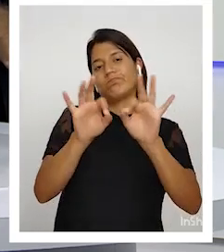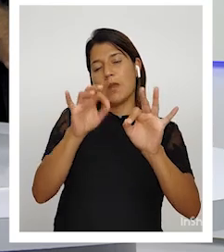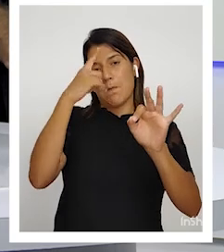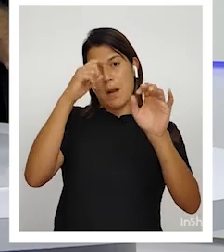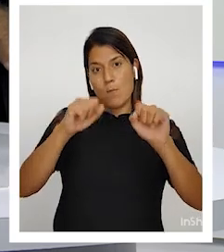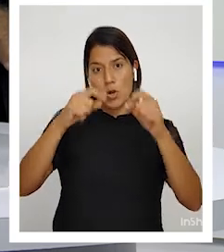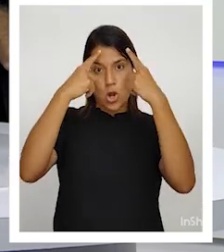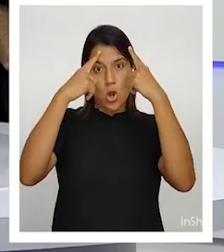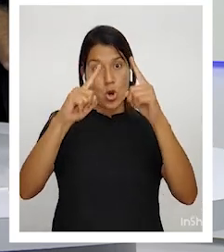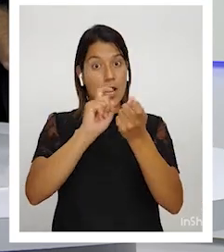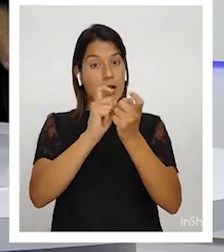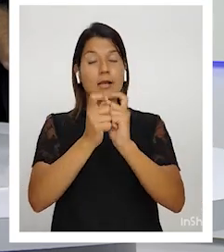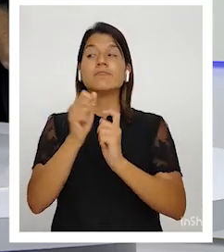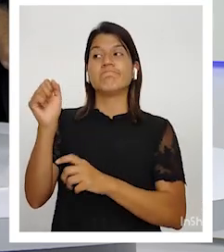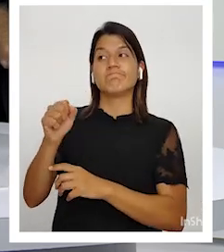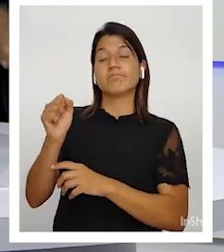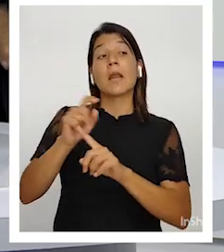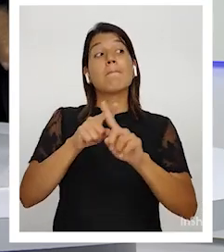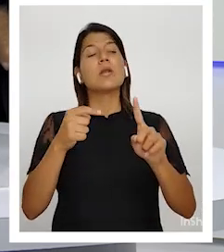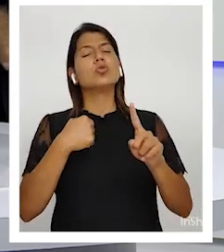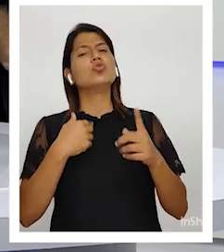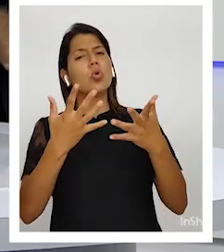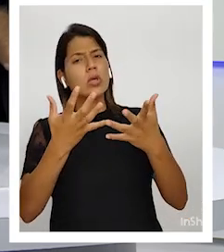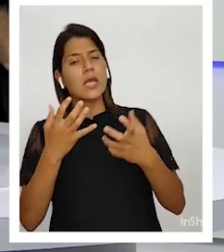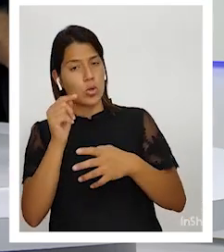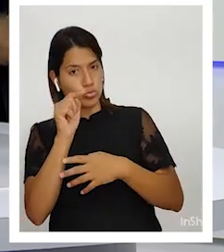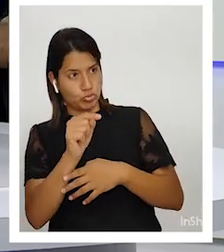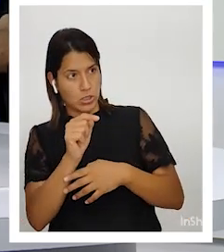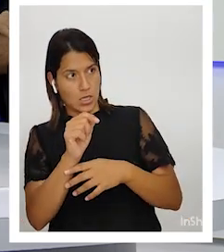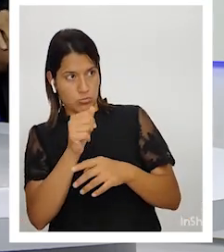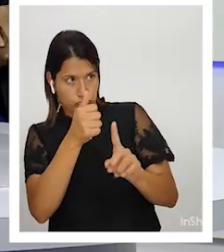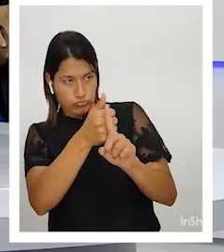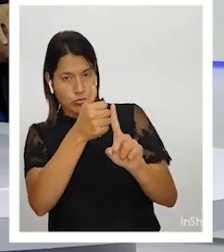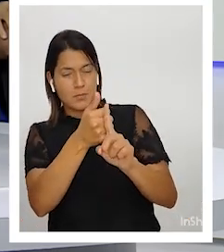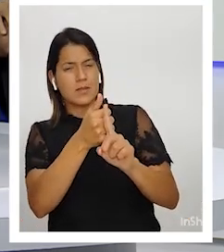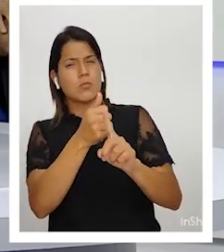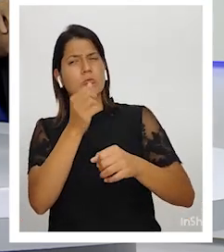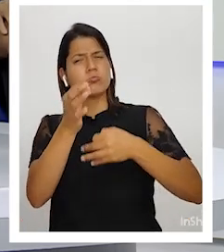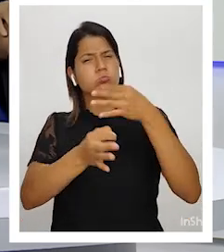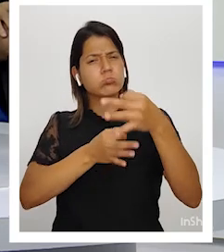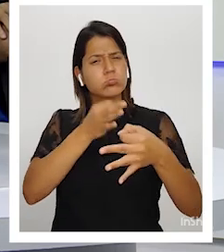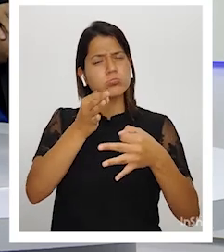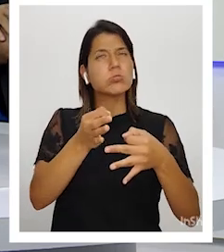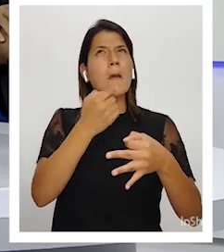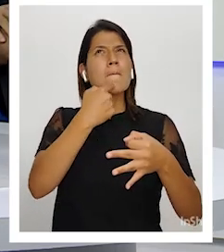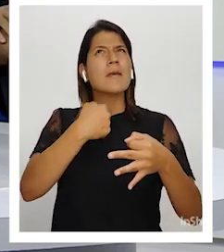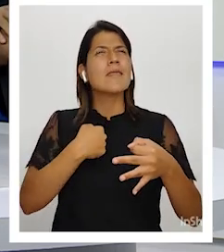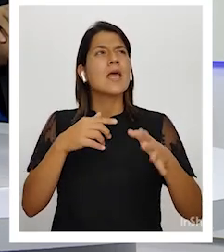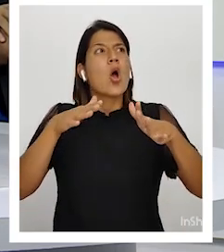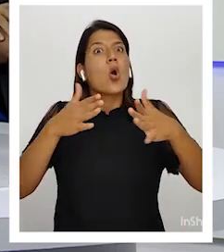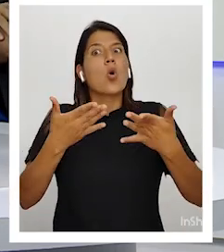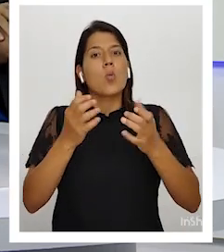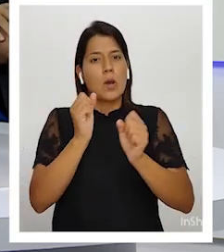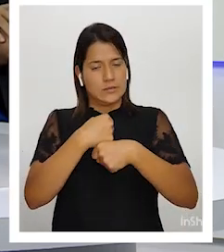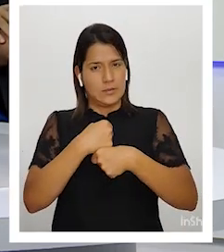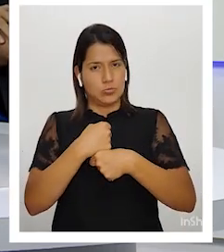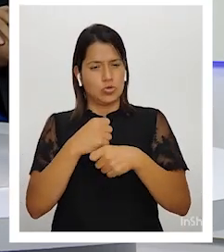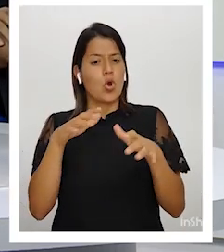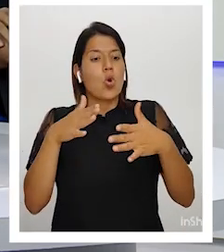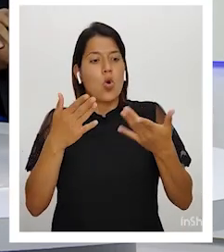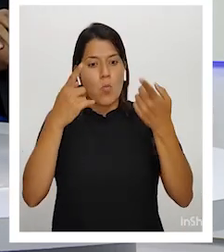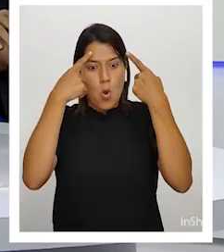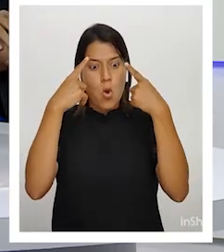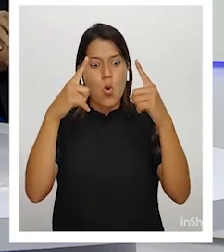Pero yo quisiera que usted, con sus propias palabras, me dijera cómo hacemos, cómo hacemos para que esta